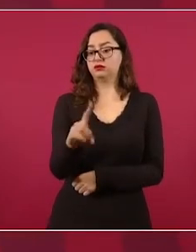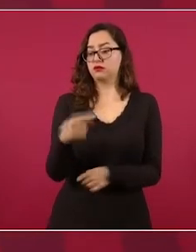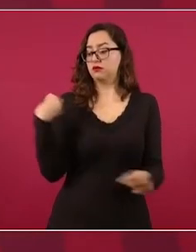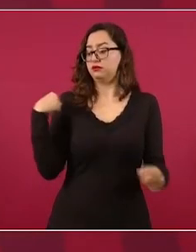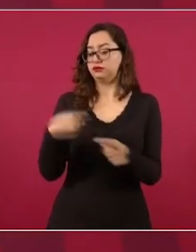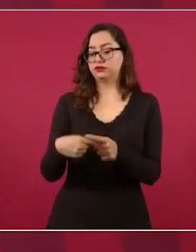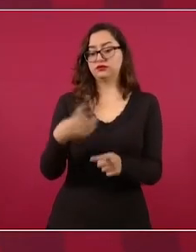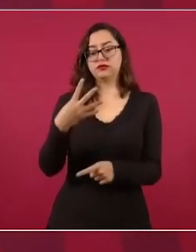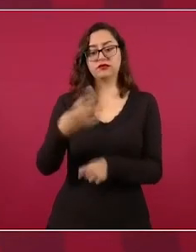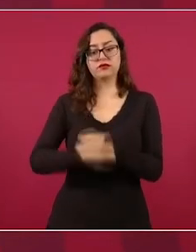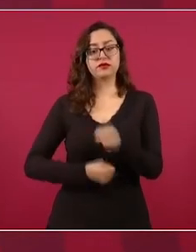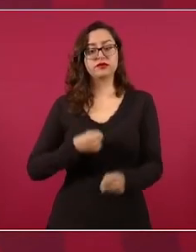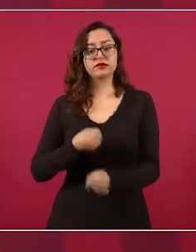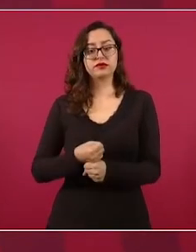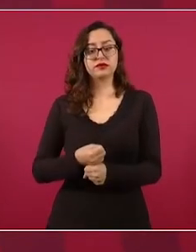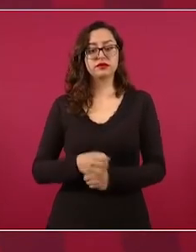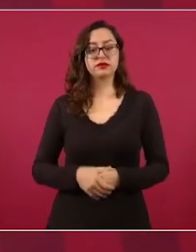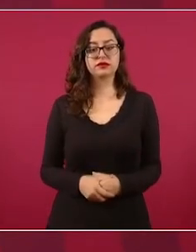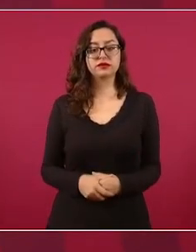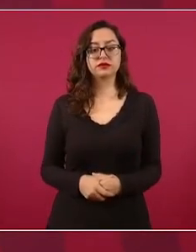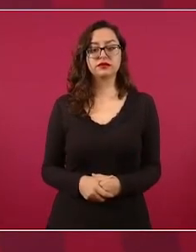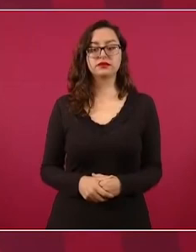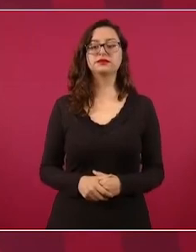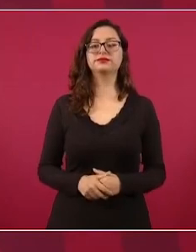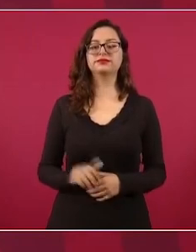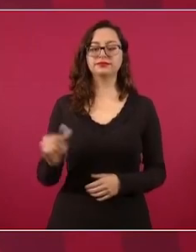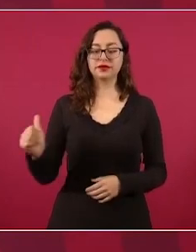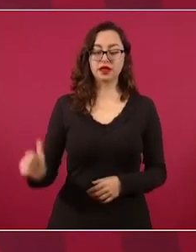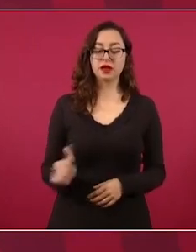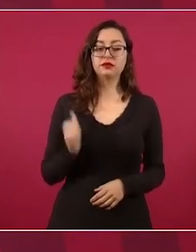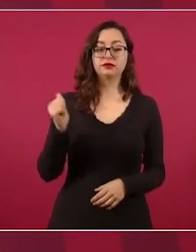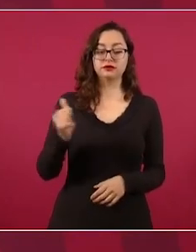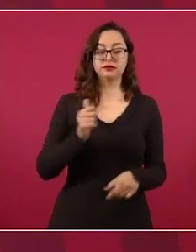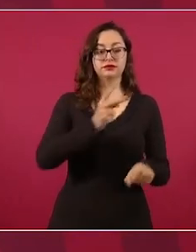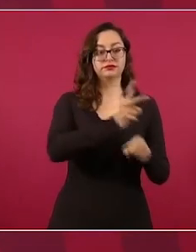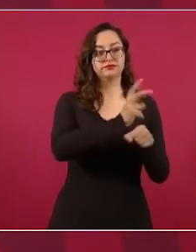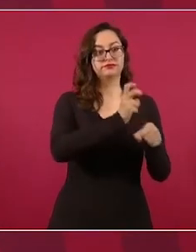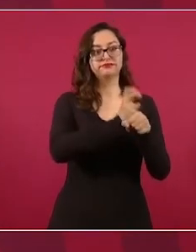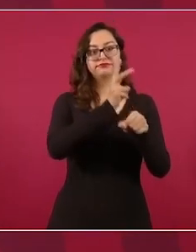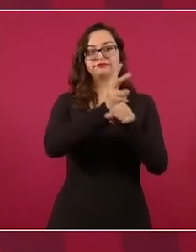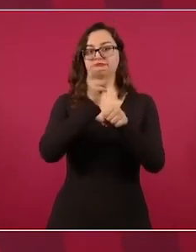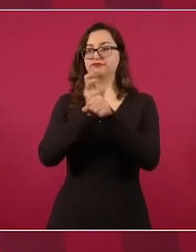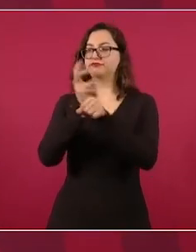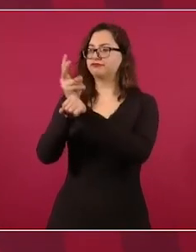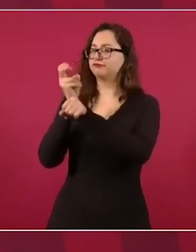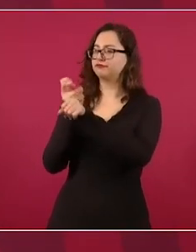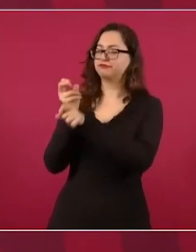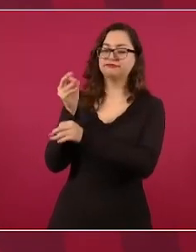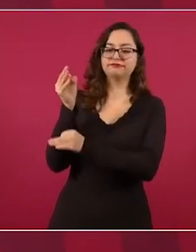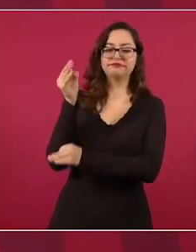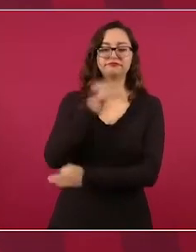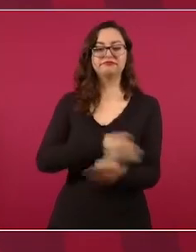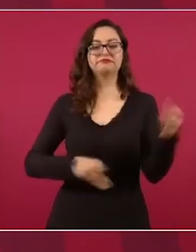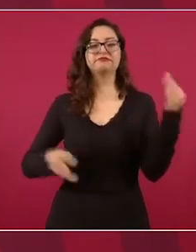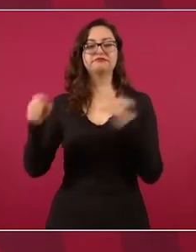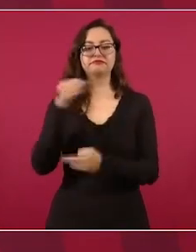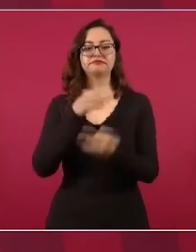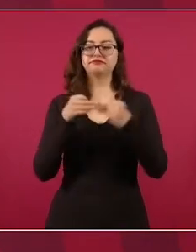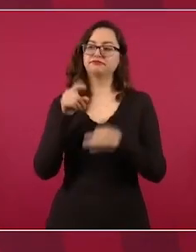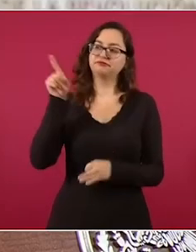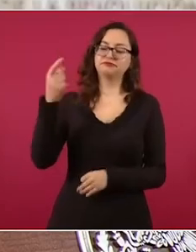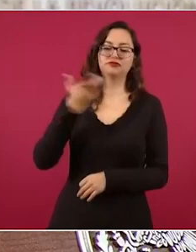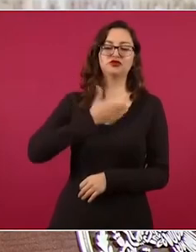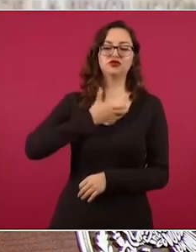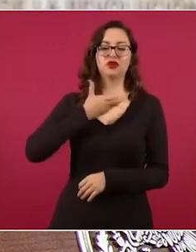Y aprovecho para invitar a todos, porque voy a informar en el